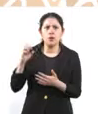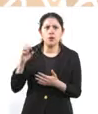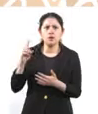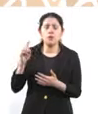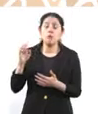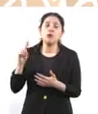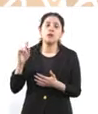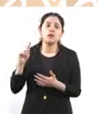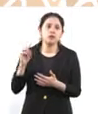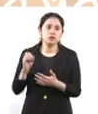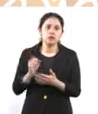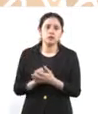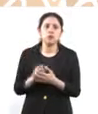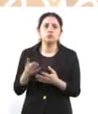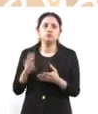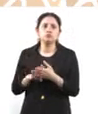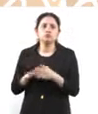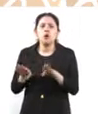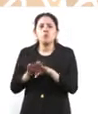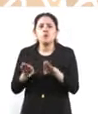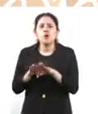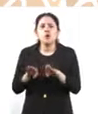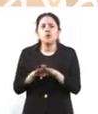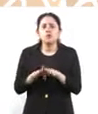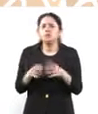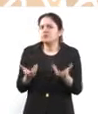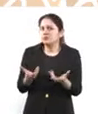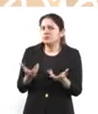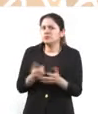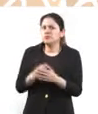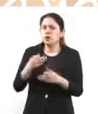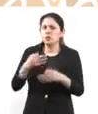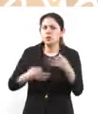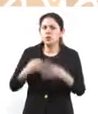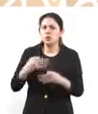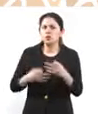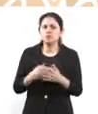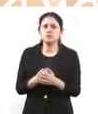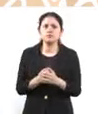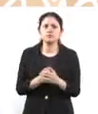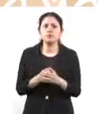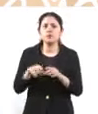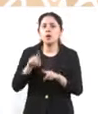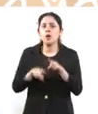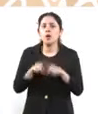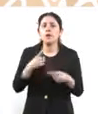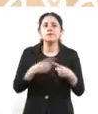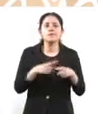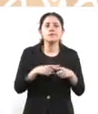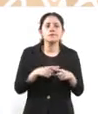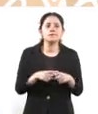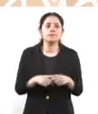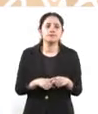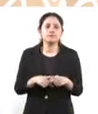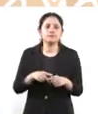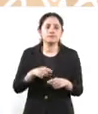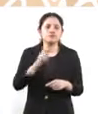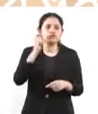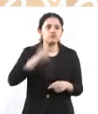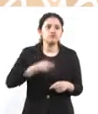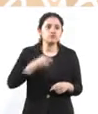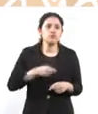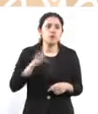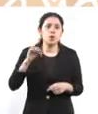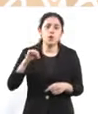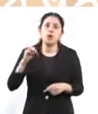oficiosa, decir, de oficio, sino que depende del juez y de la justificación que haga el Ministerio Público. Esa es la